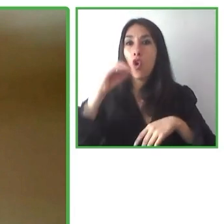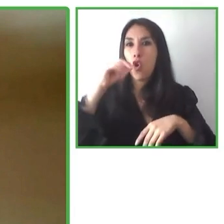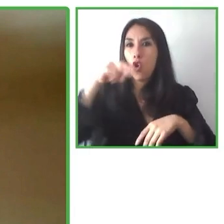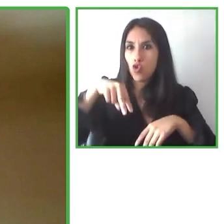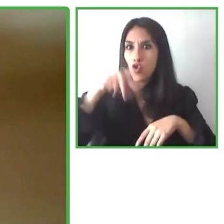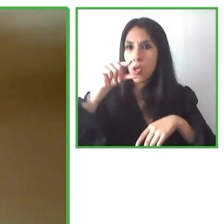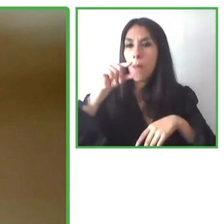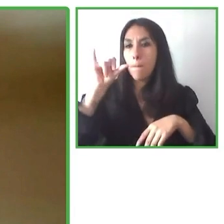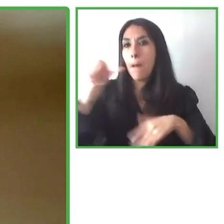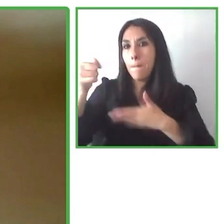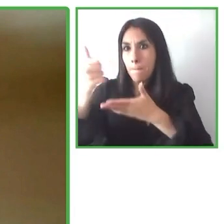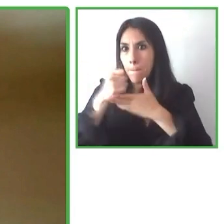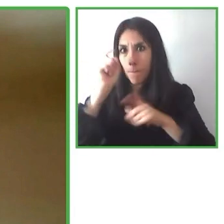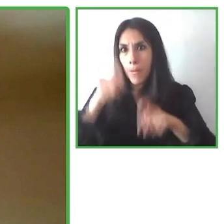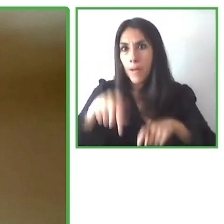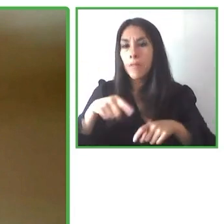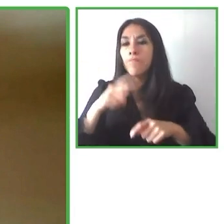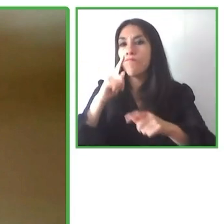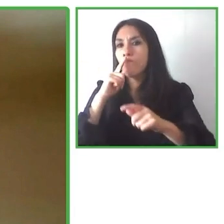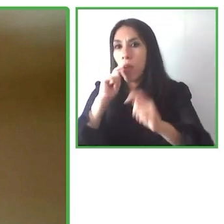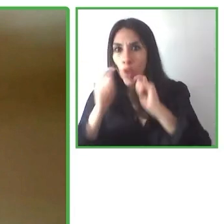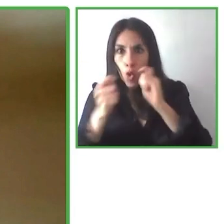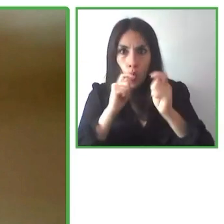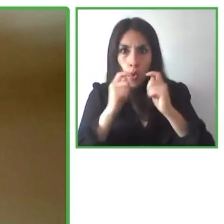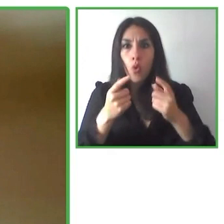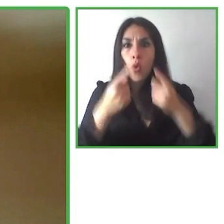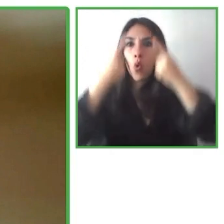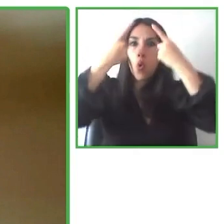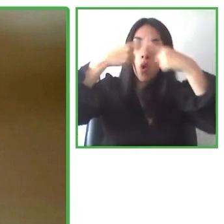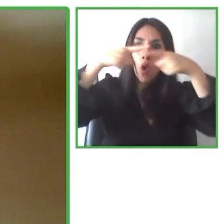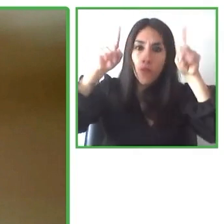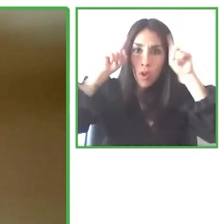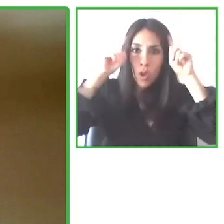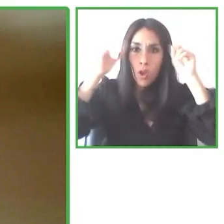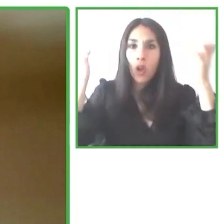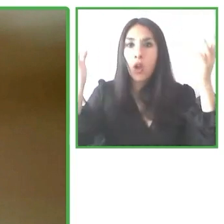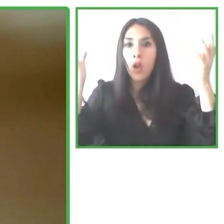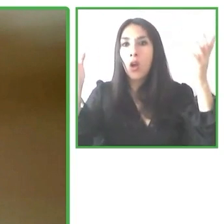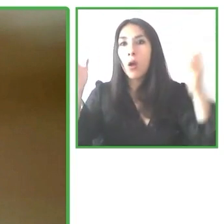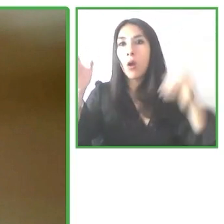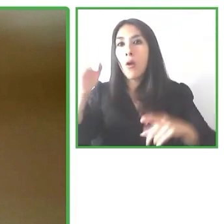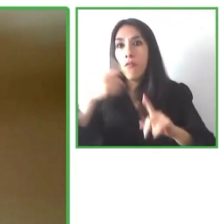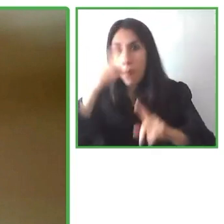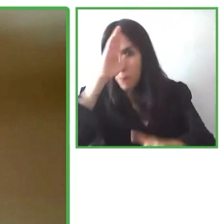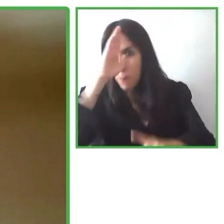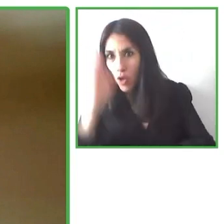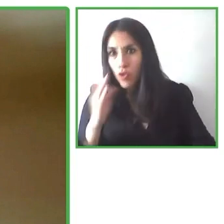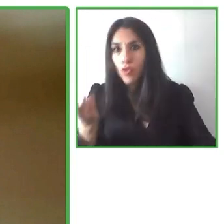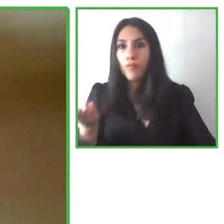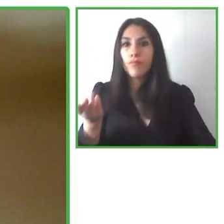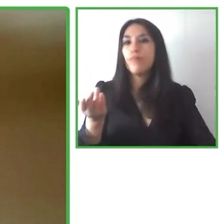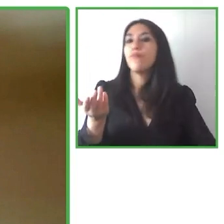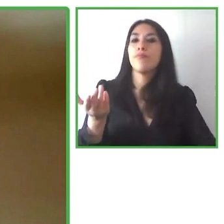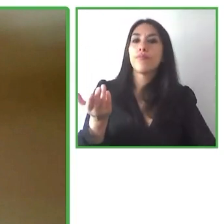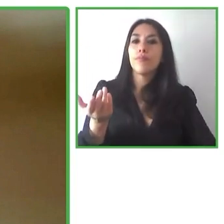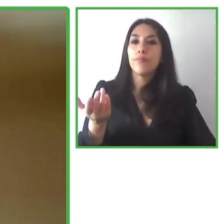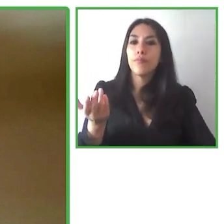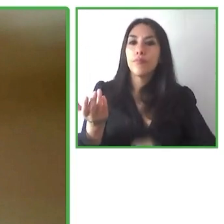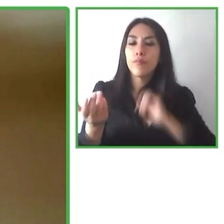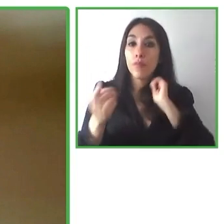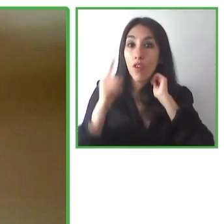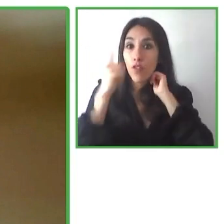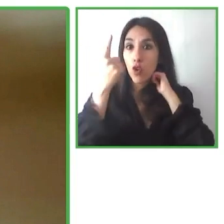Universidad Federal de Río de Janeiro y en salud por la Fundación Osvaldo Cruz. Es autora de libros sobre diversidad e